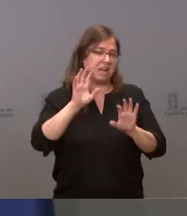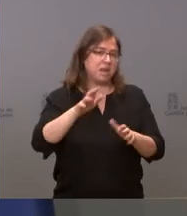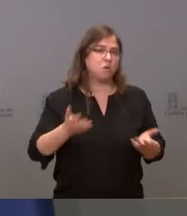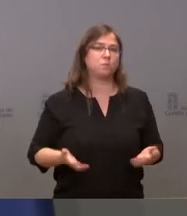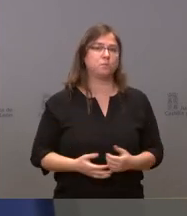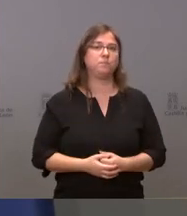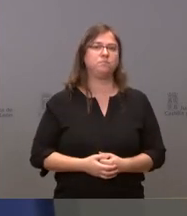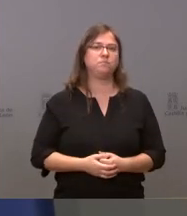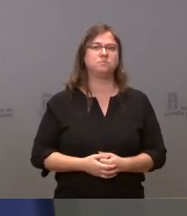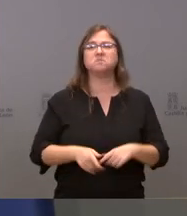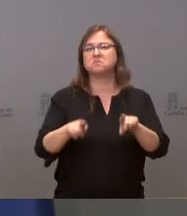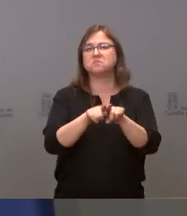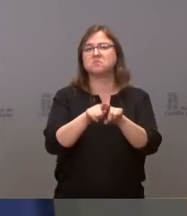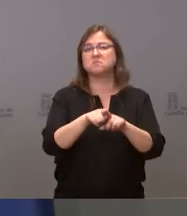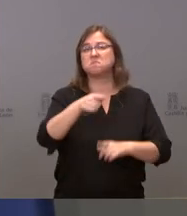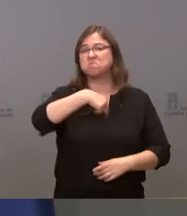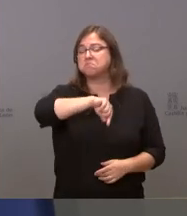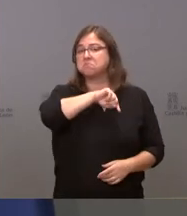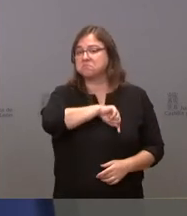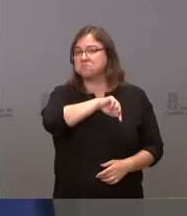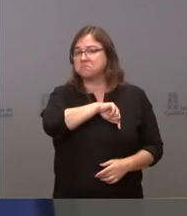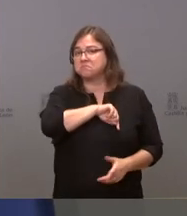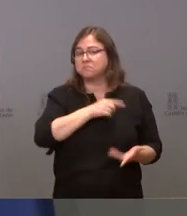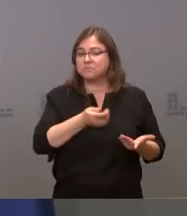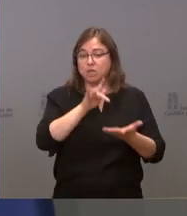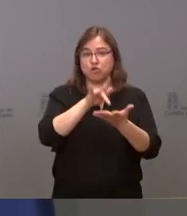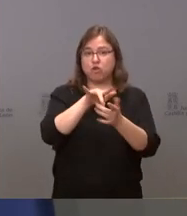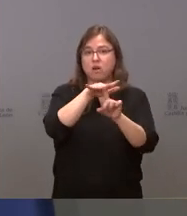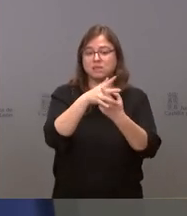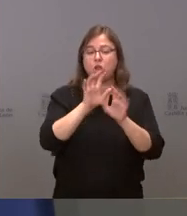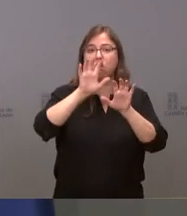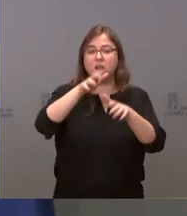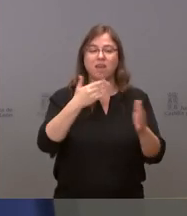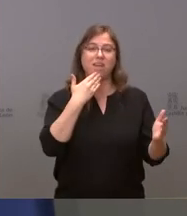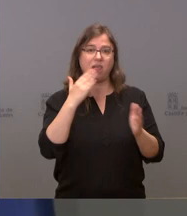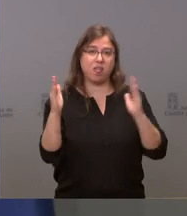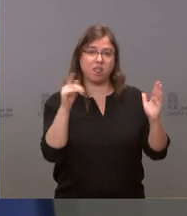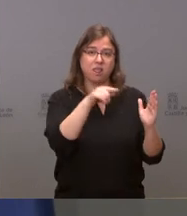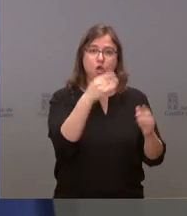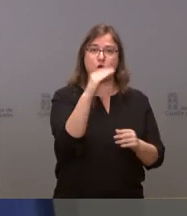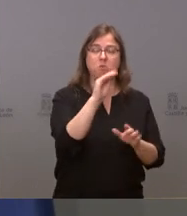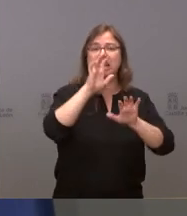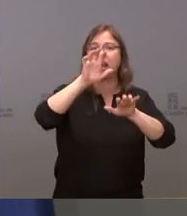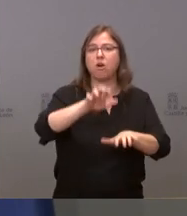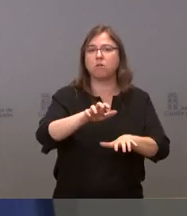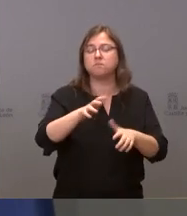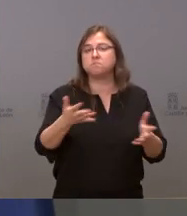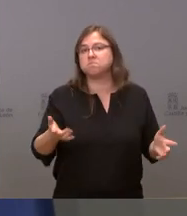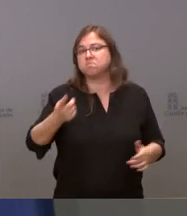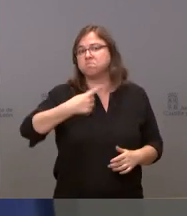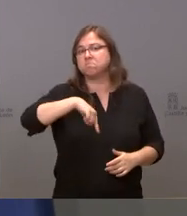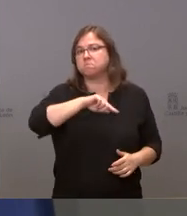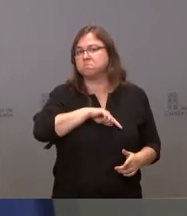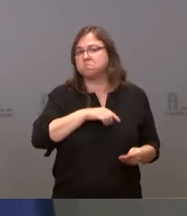nuestra sensación sobre lo que está ocurriendo en estos tramos de edad en León, en principio,